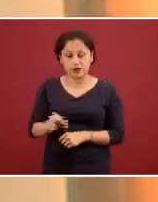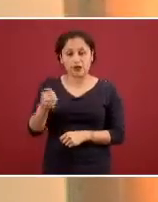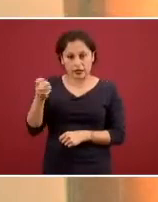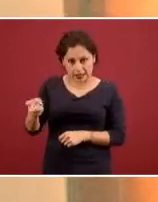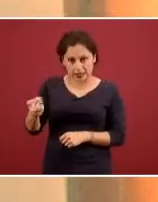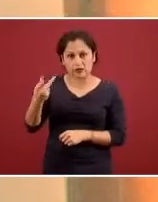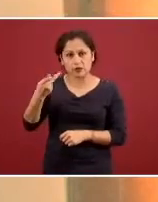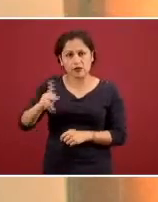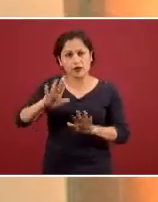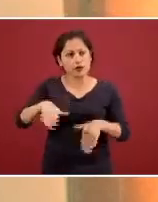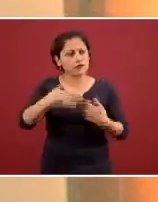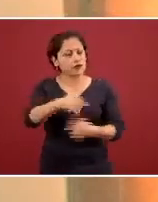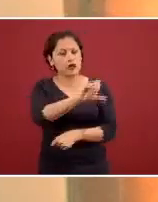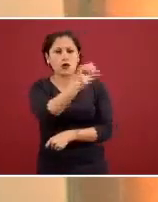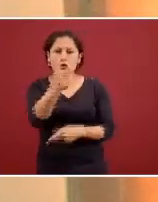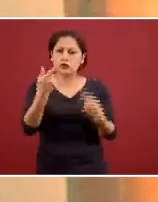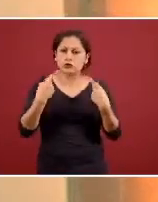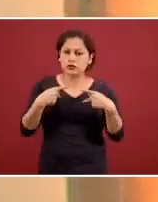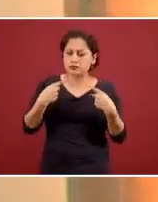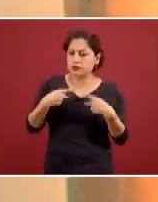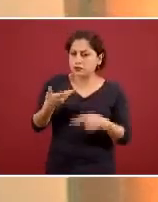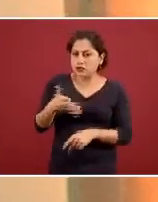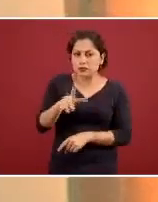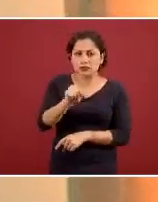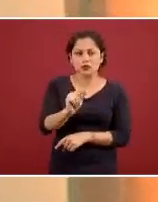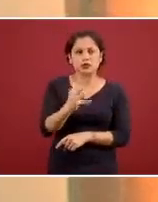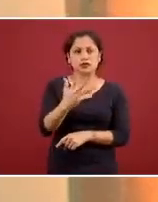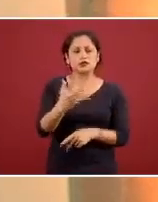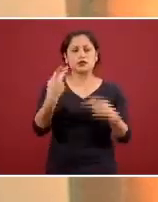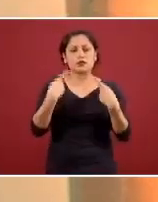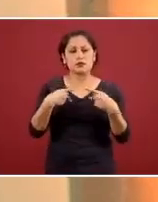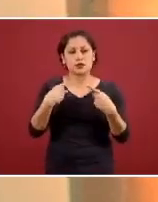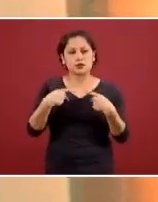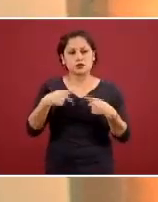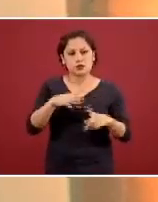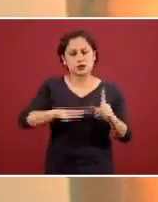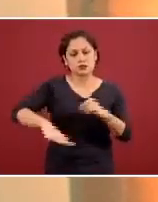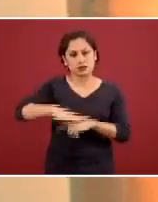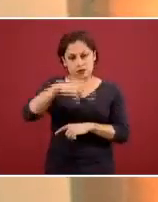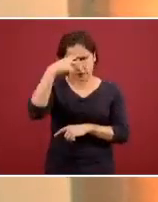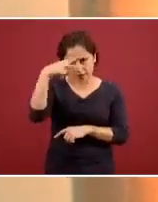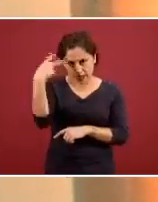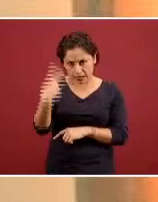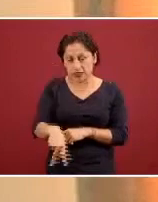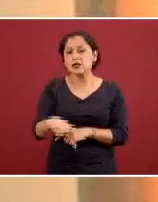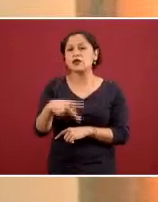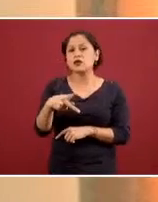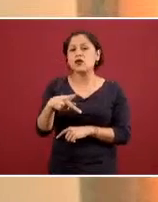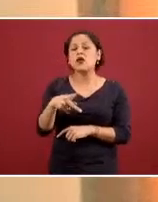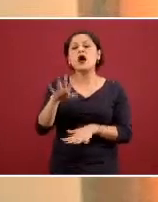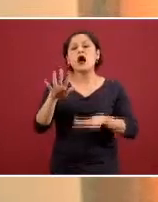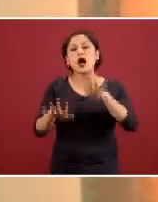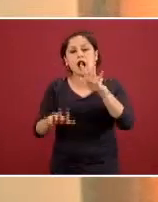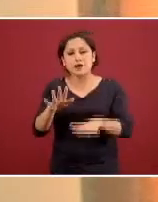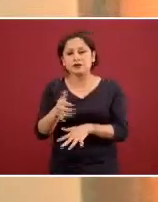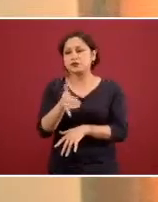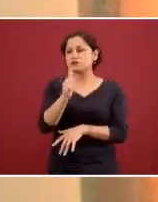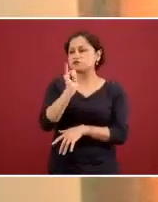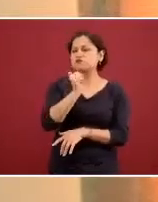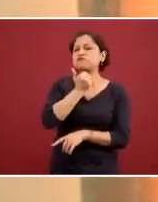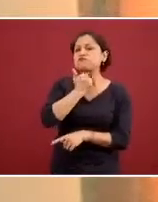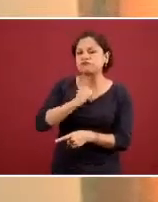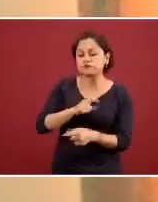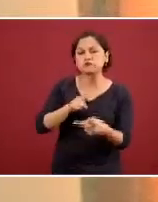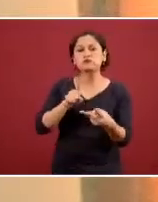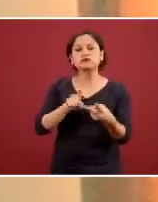sustancias aproximadamente el 75% de la población mexicana por ejemplo consume ocasionalmente alcohol y en este